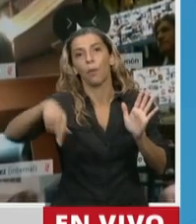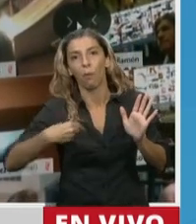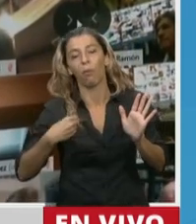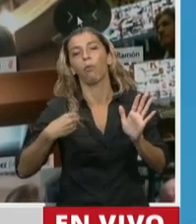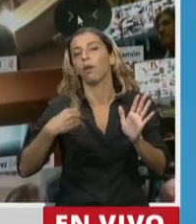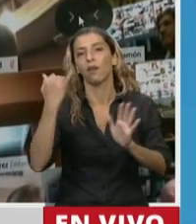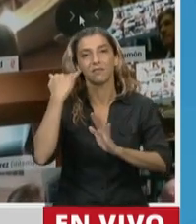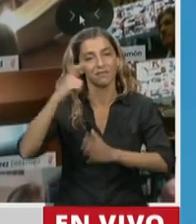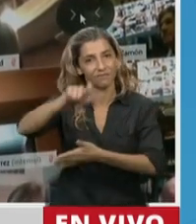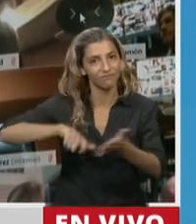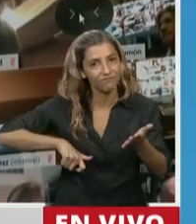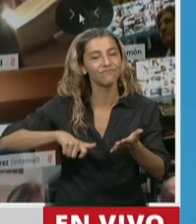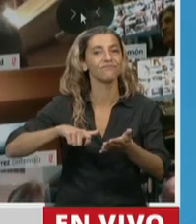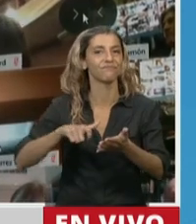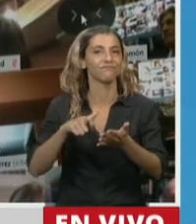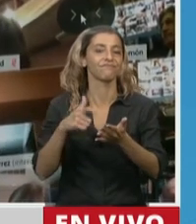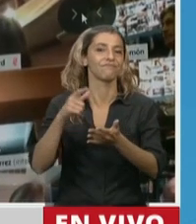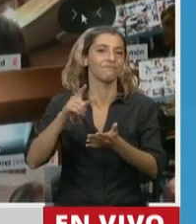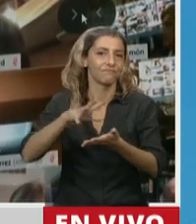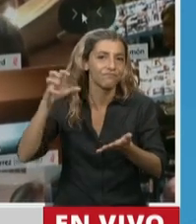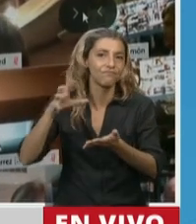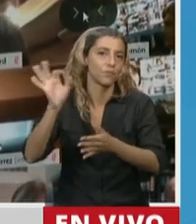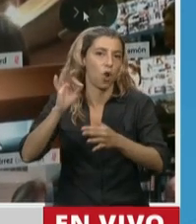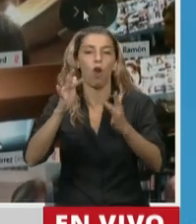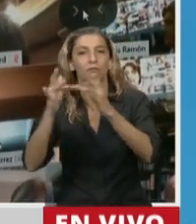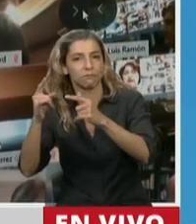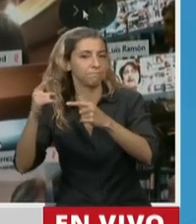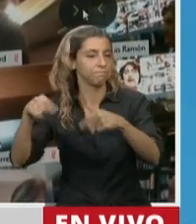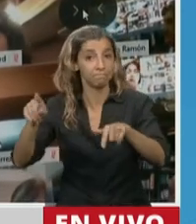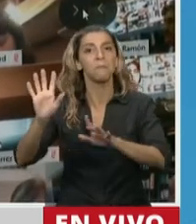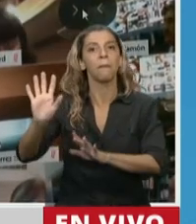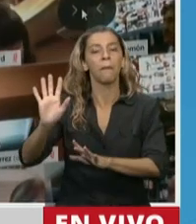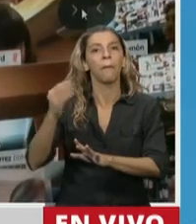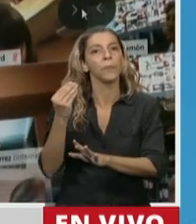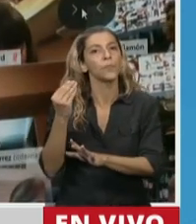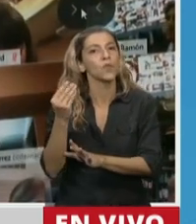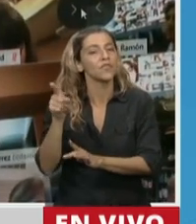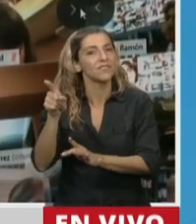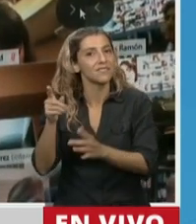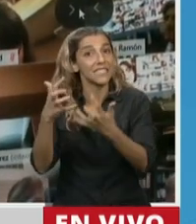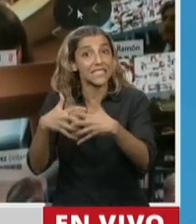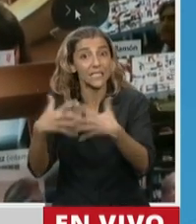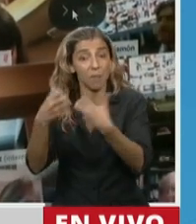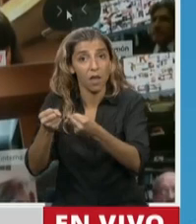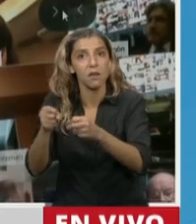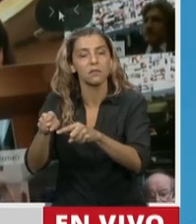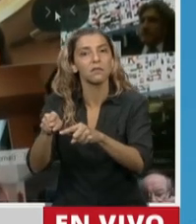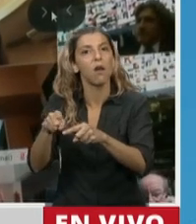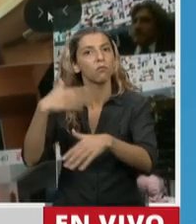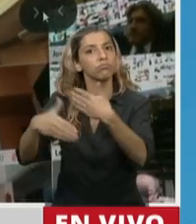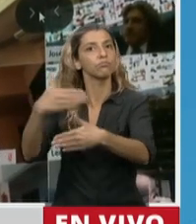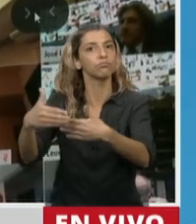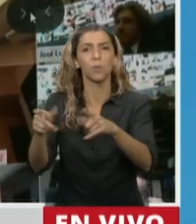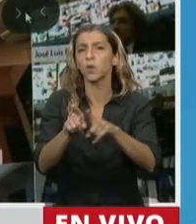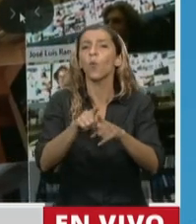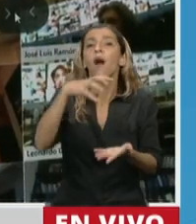Creo que como en el caso de las instituciones financieras, el sistema de salud, también el Congreso se adaptó y empezó a